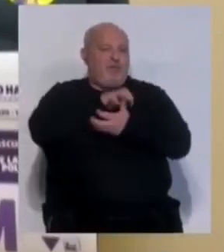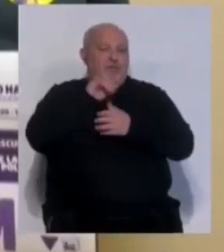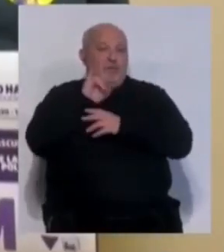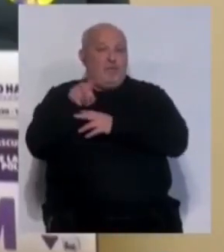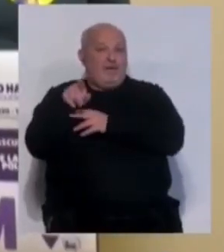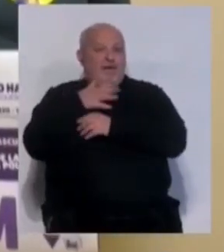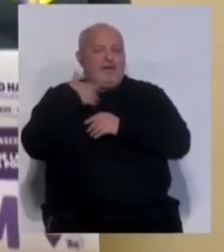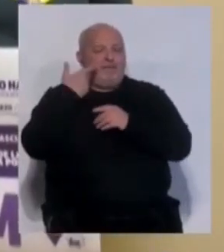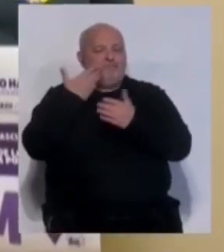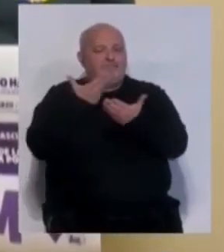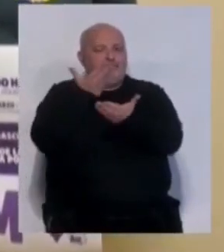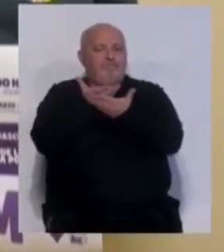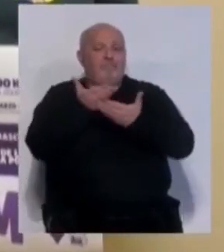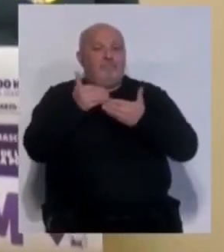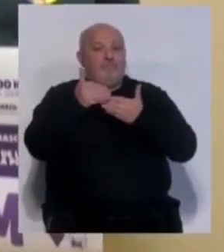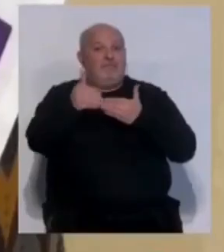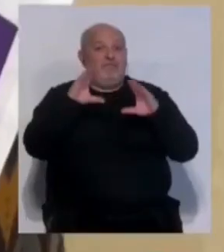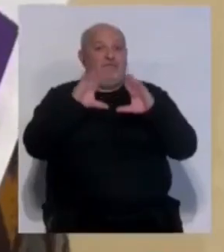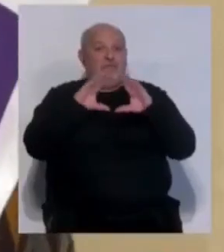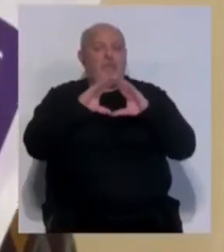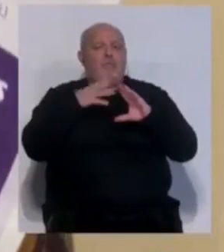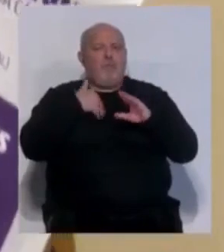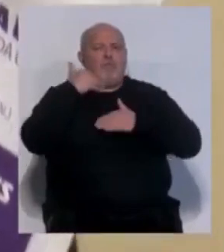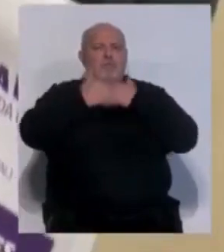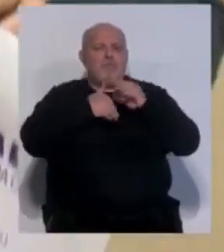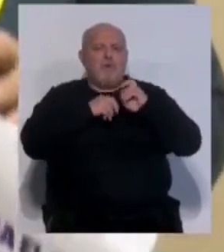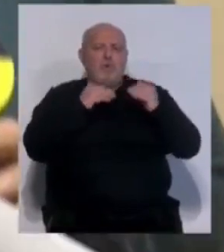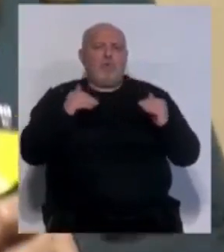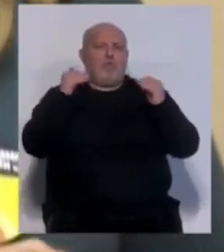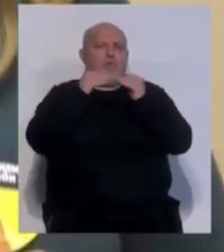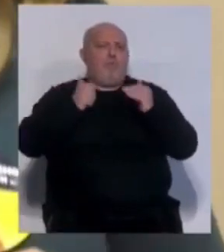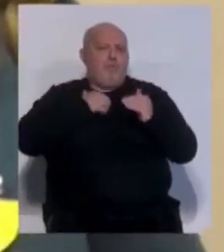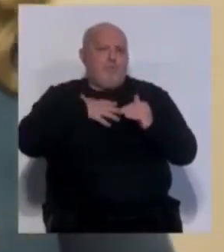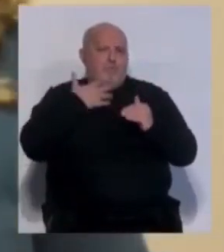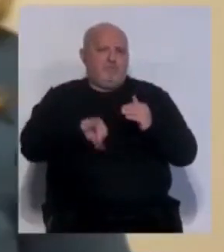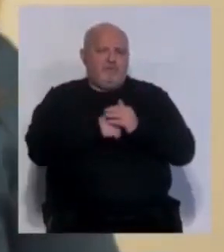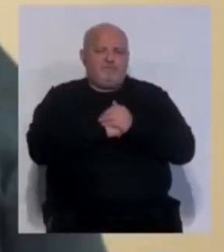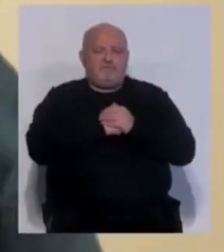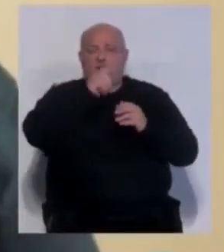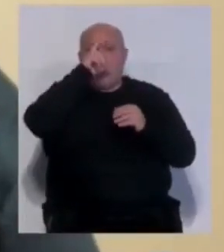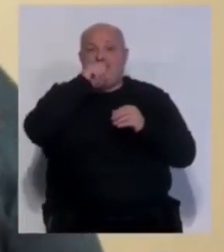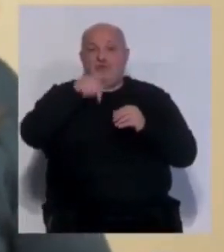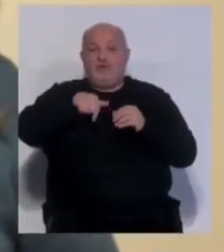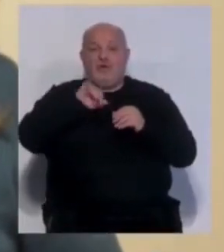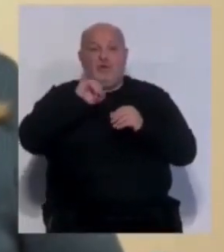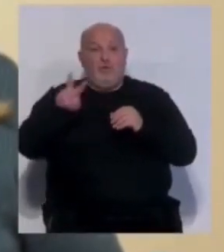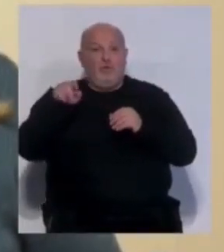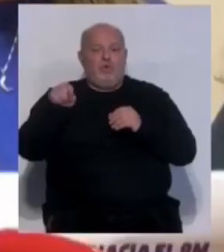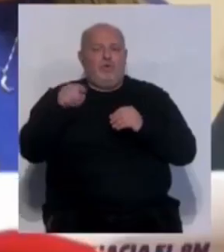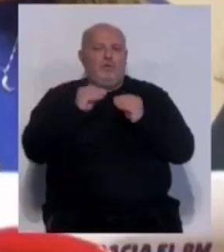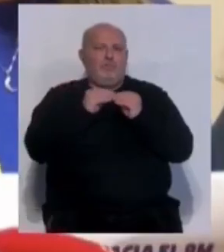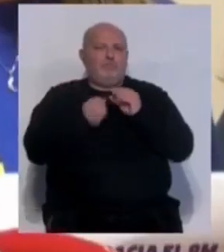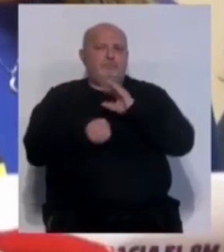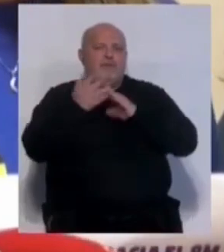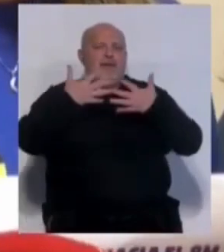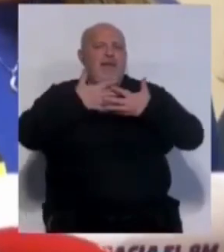Izquierda Unida ha insistido en que a través del feminismo se puede avanzar en igualdad de oportunidades. Este año, desde Izquierda Unida, sacamos